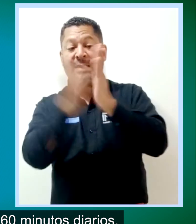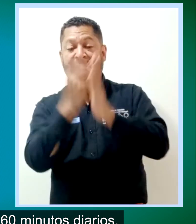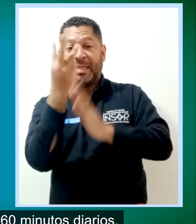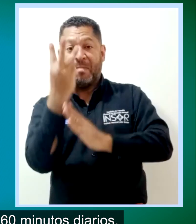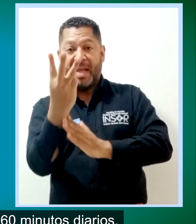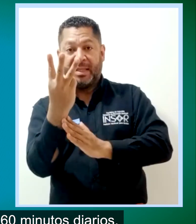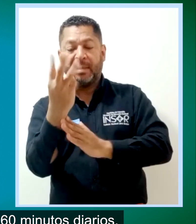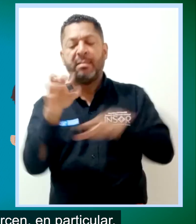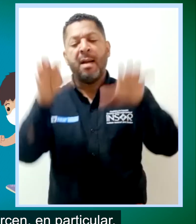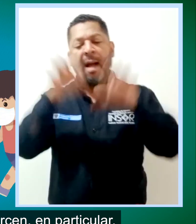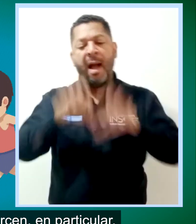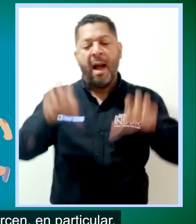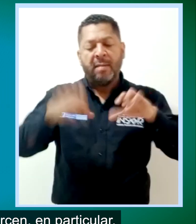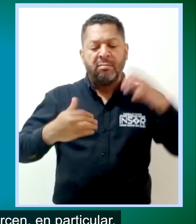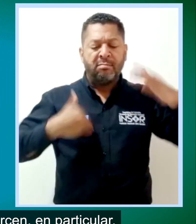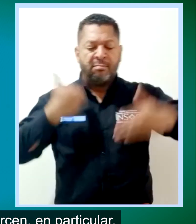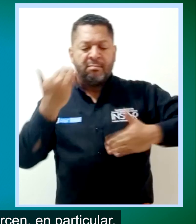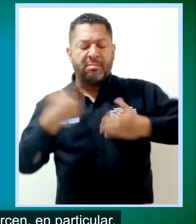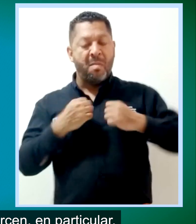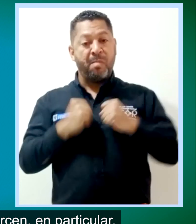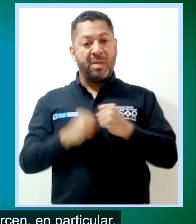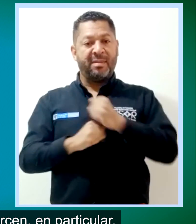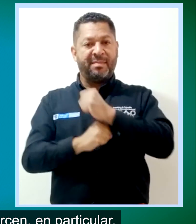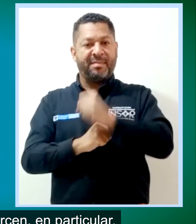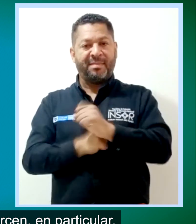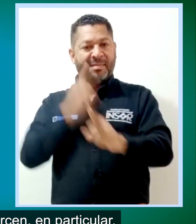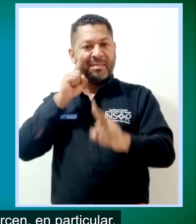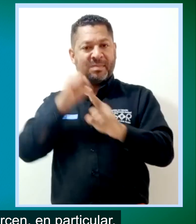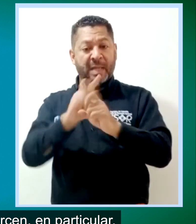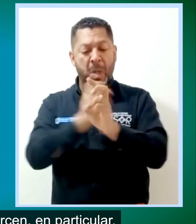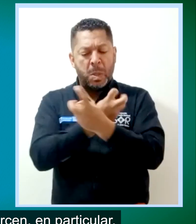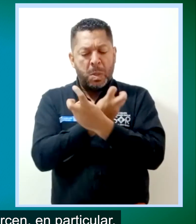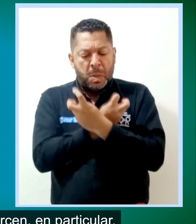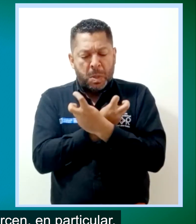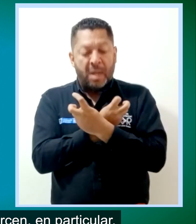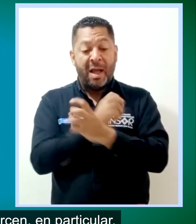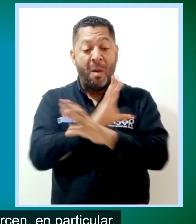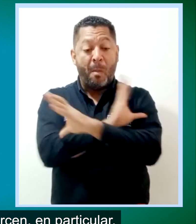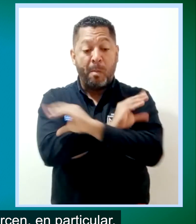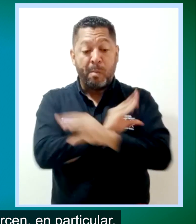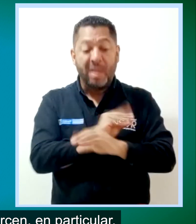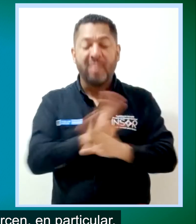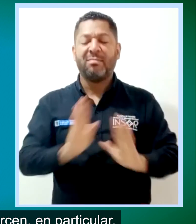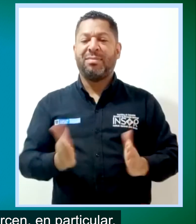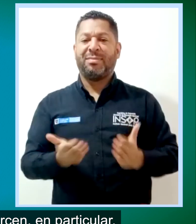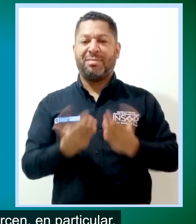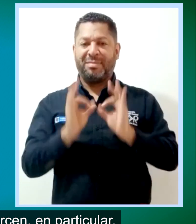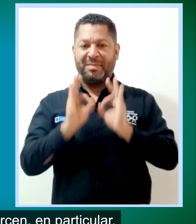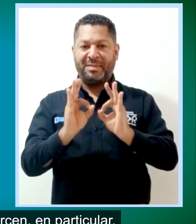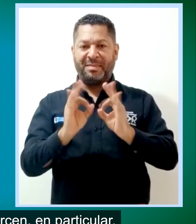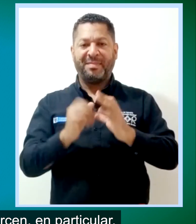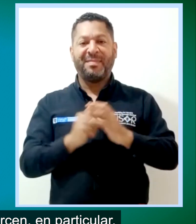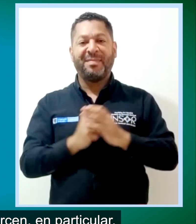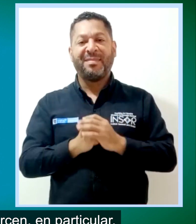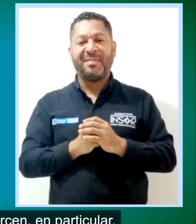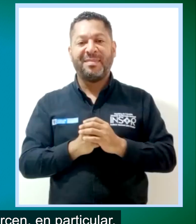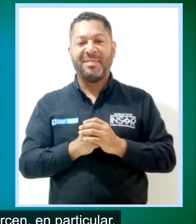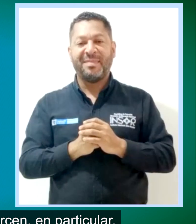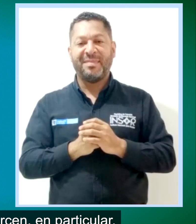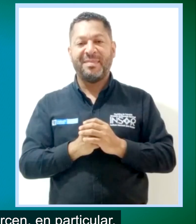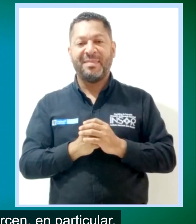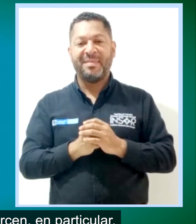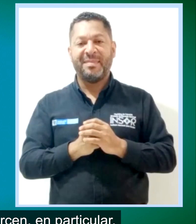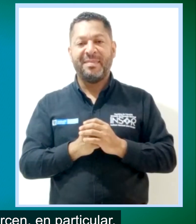por semana. Actividades vigorosas que refuercen en particular los músculos y huesos.